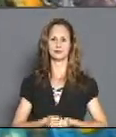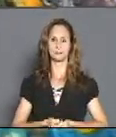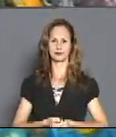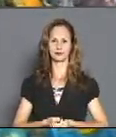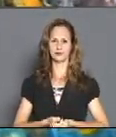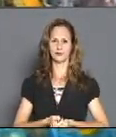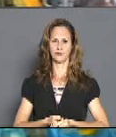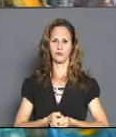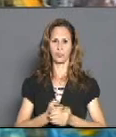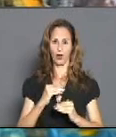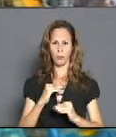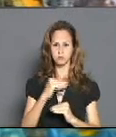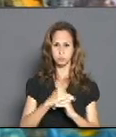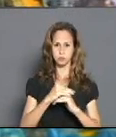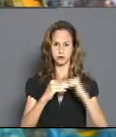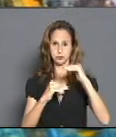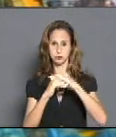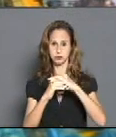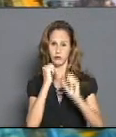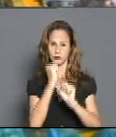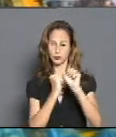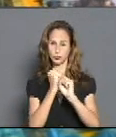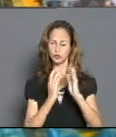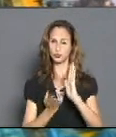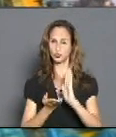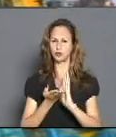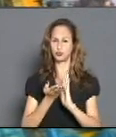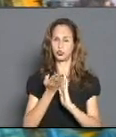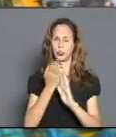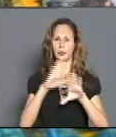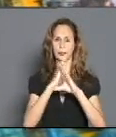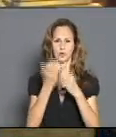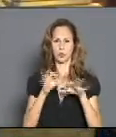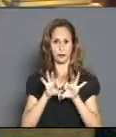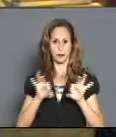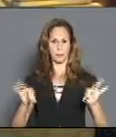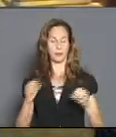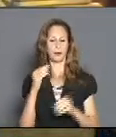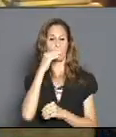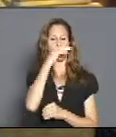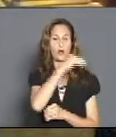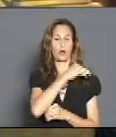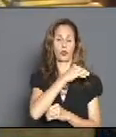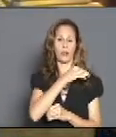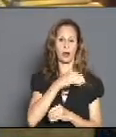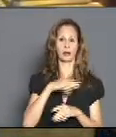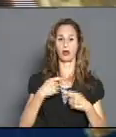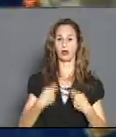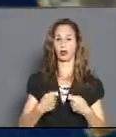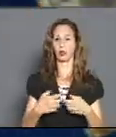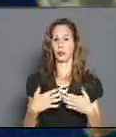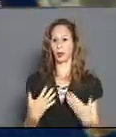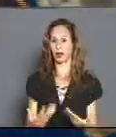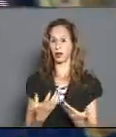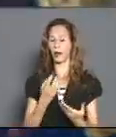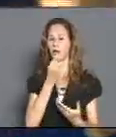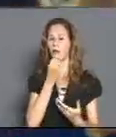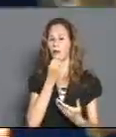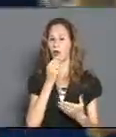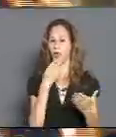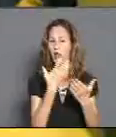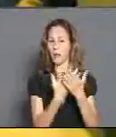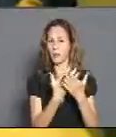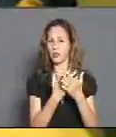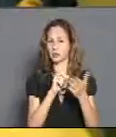Montar una turbina moderna con todos sus equipos auxiliares fue la decisión de Cuba en aras de hacer más eficiente la generación